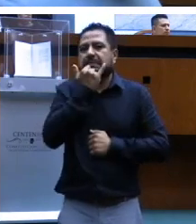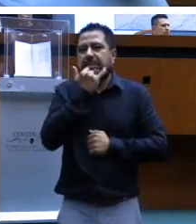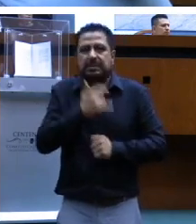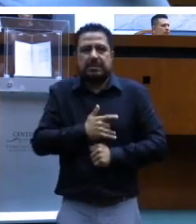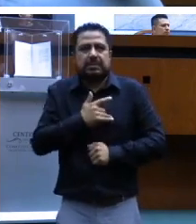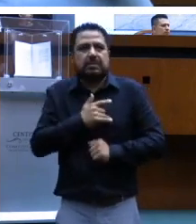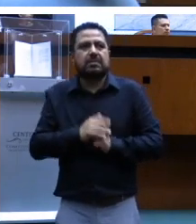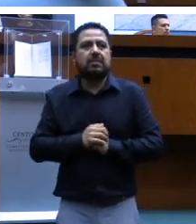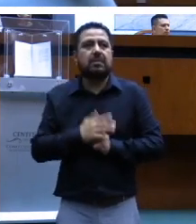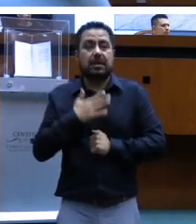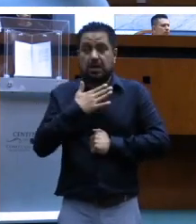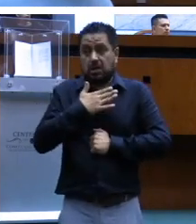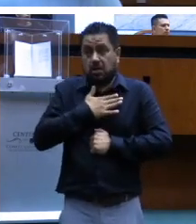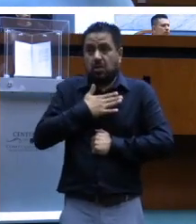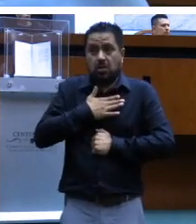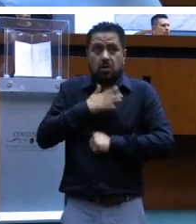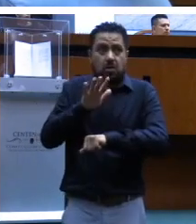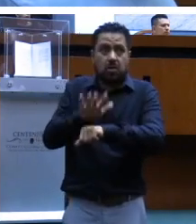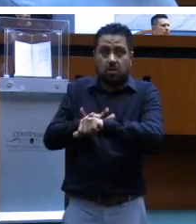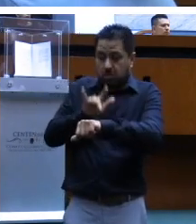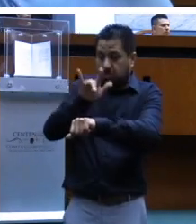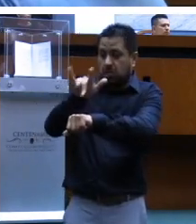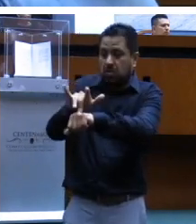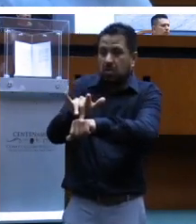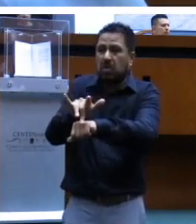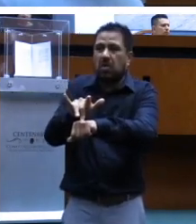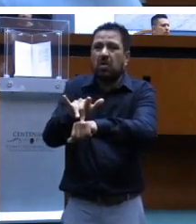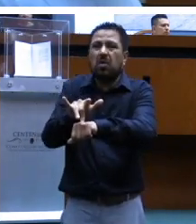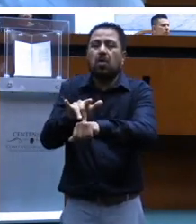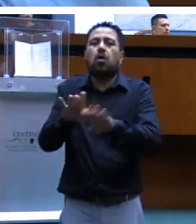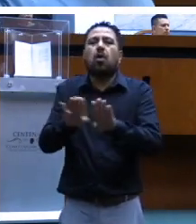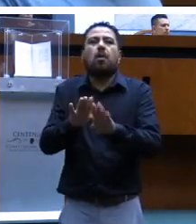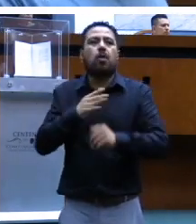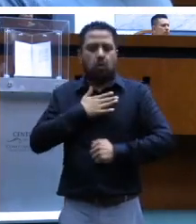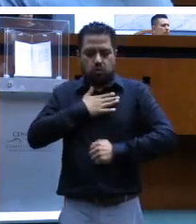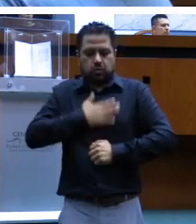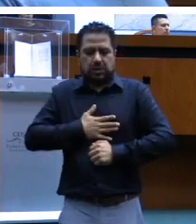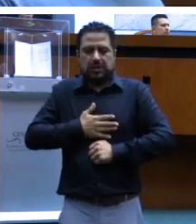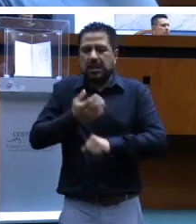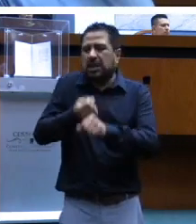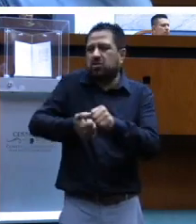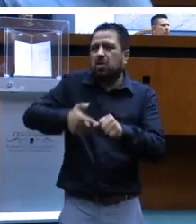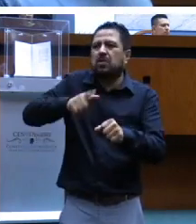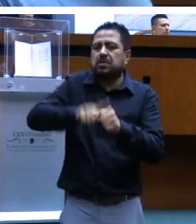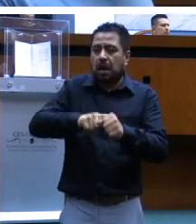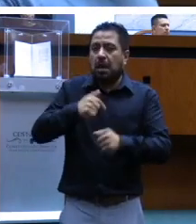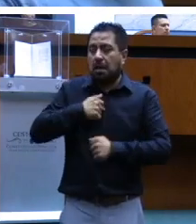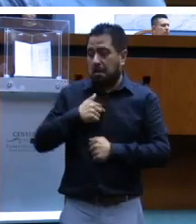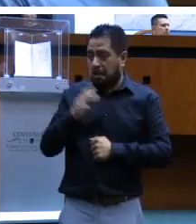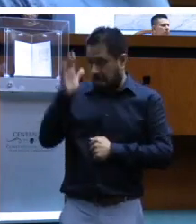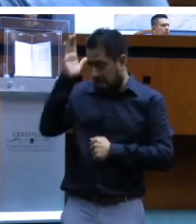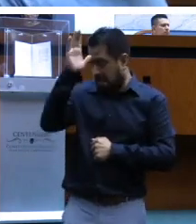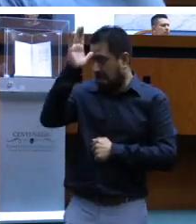A mí me tocó la parte de justicia social y a los acuerdos que llegamos